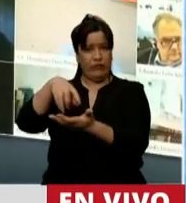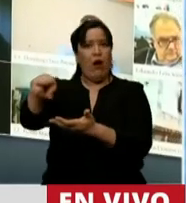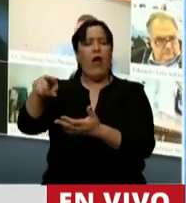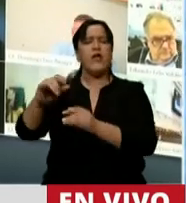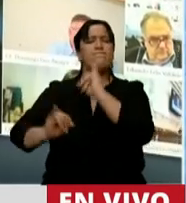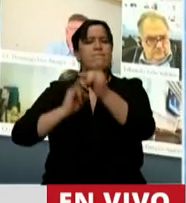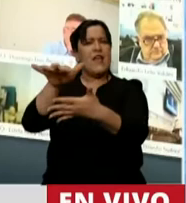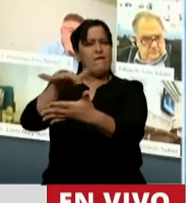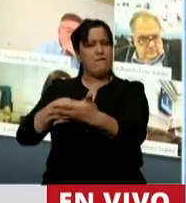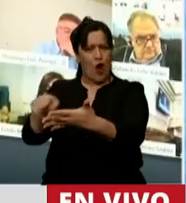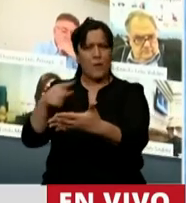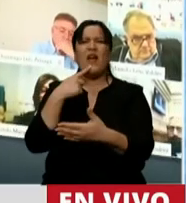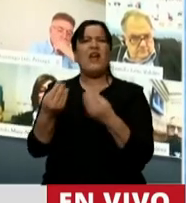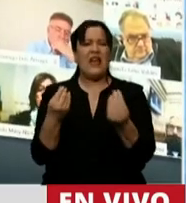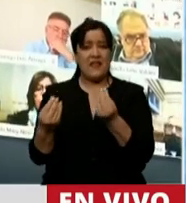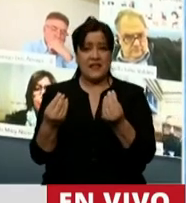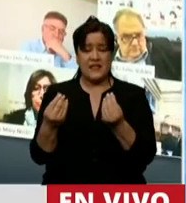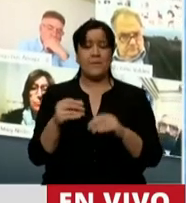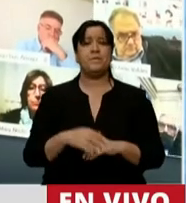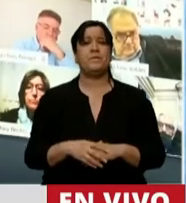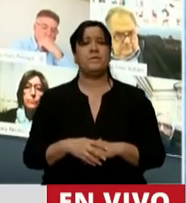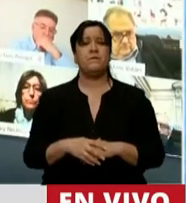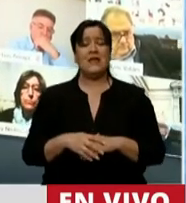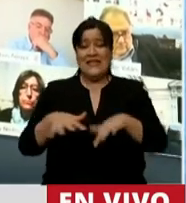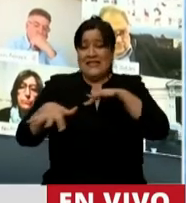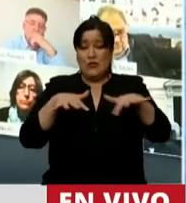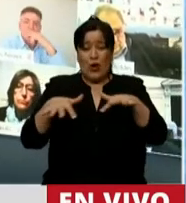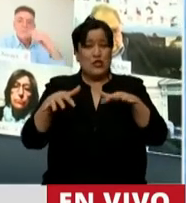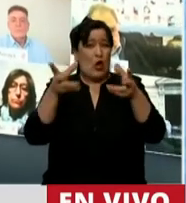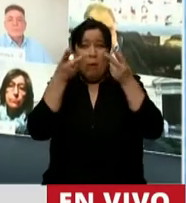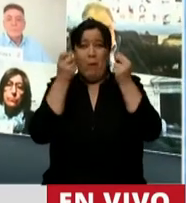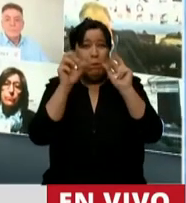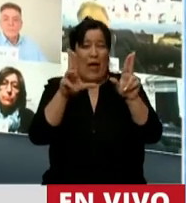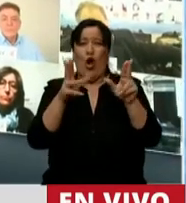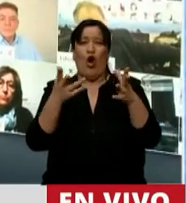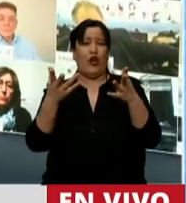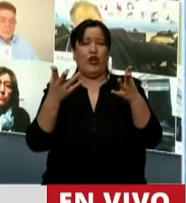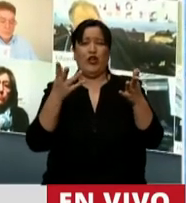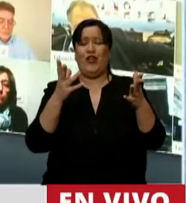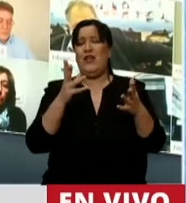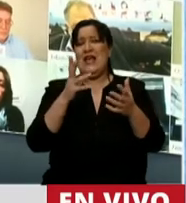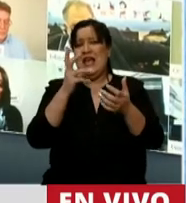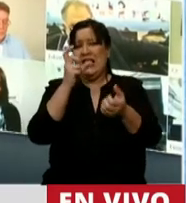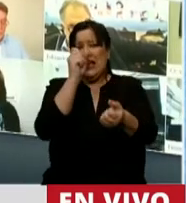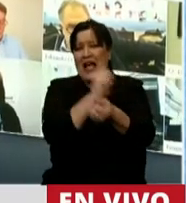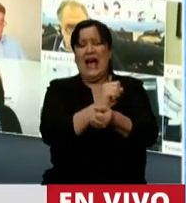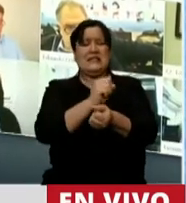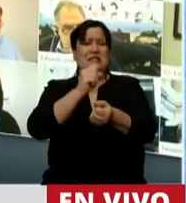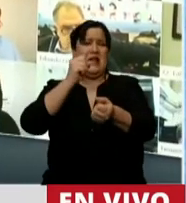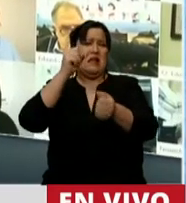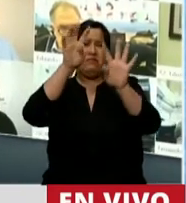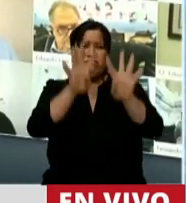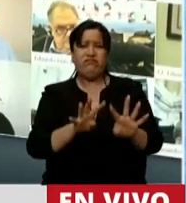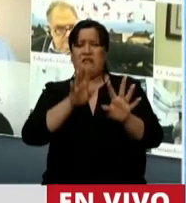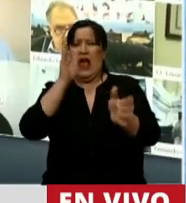informe que dice que las peores situaciones de violencia intracarcelaria, de represión,